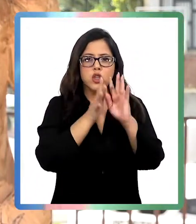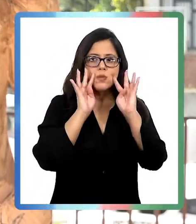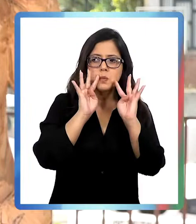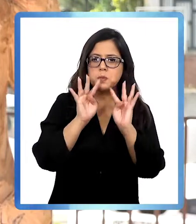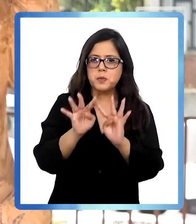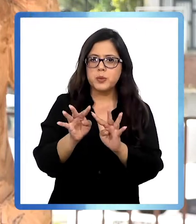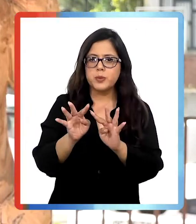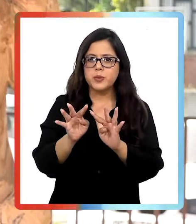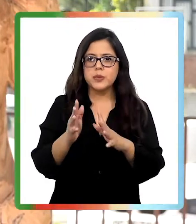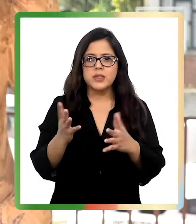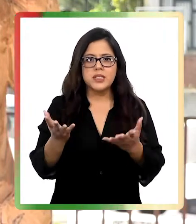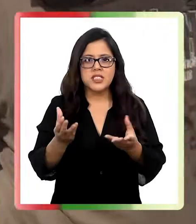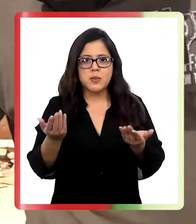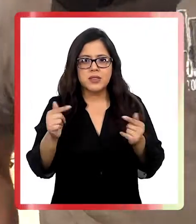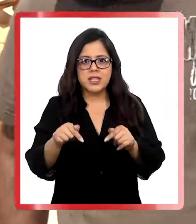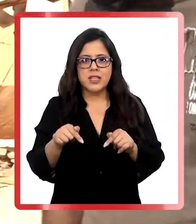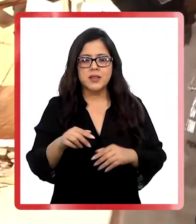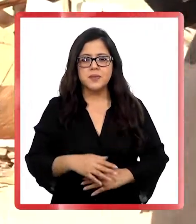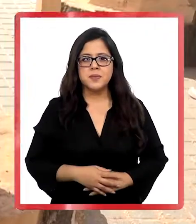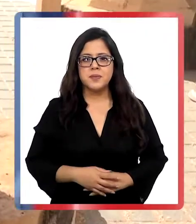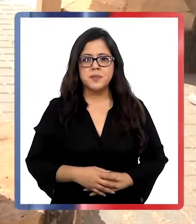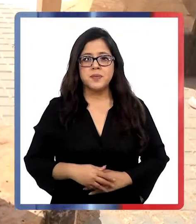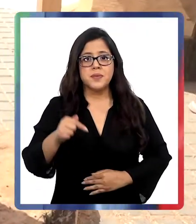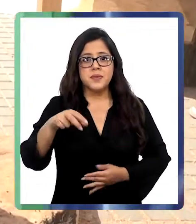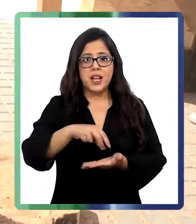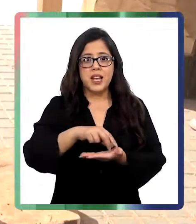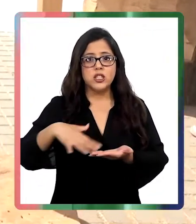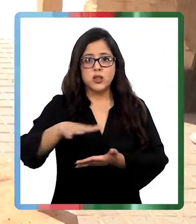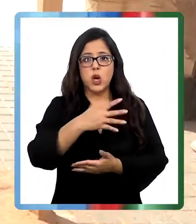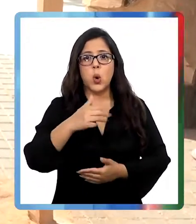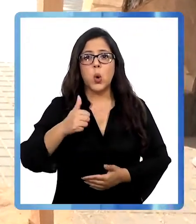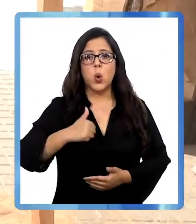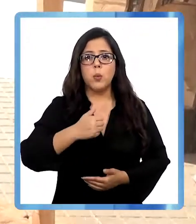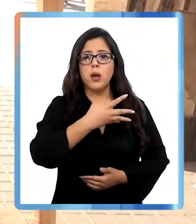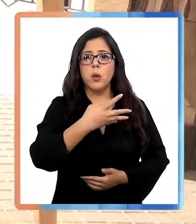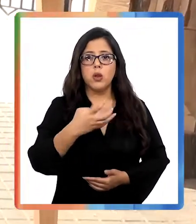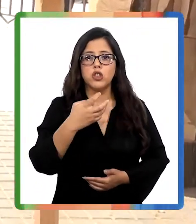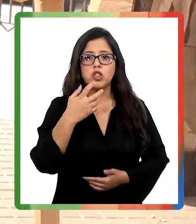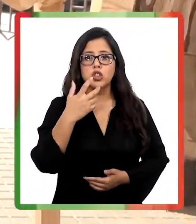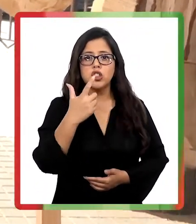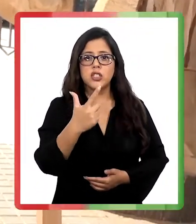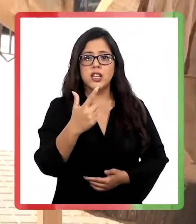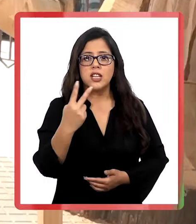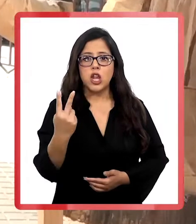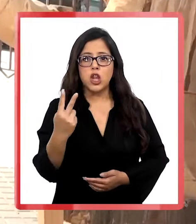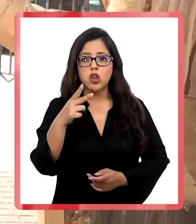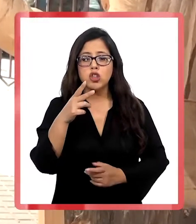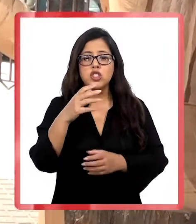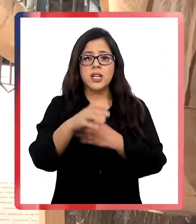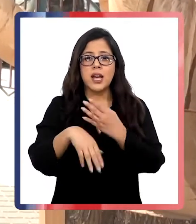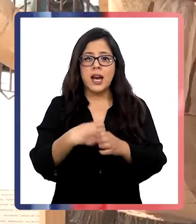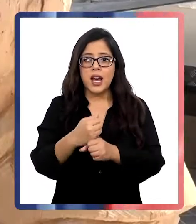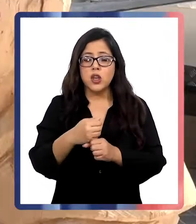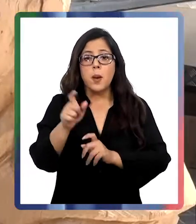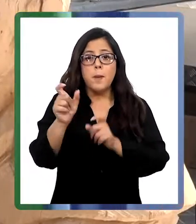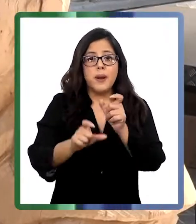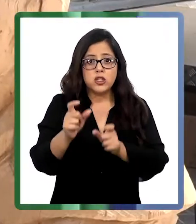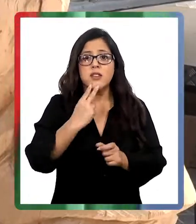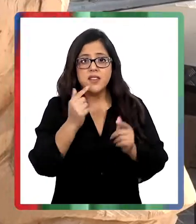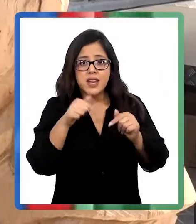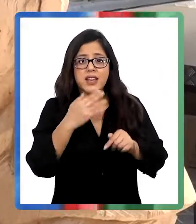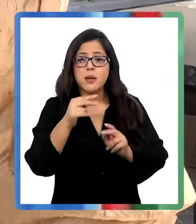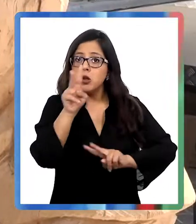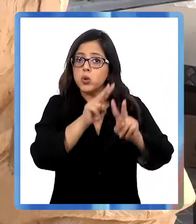atentas a cómo va a quedar esta obra. Cuando la ciudad cumple 472 años, los pencones y también los turistas